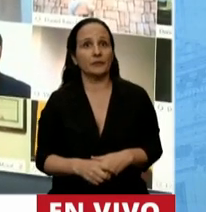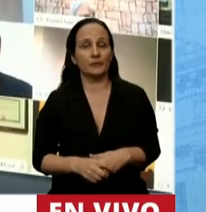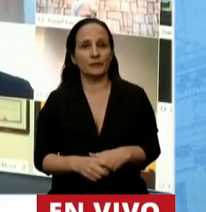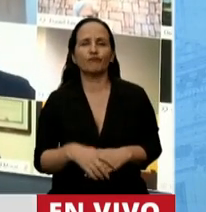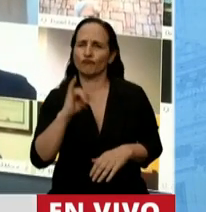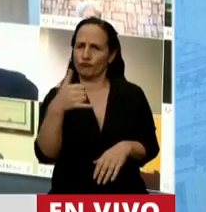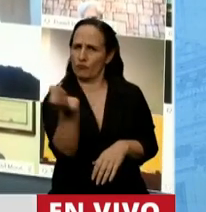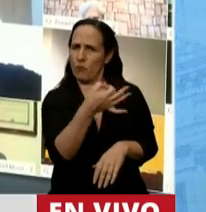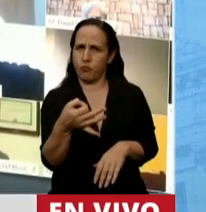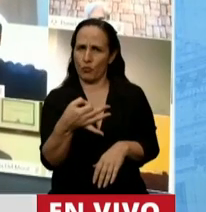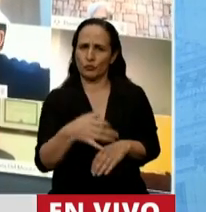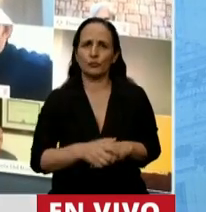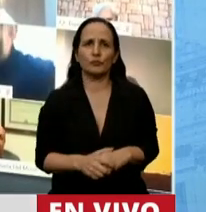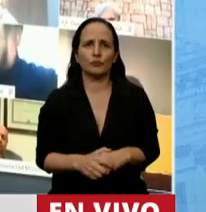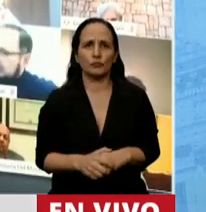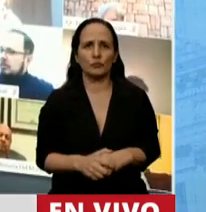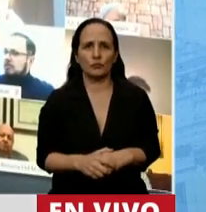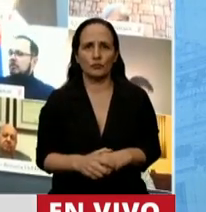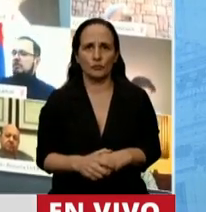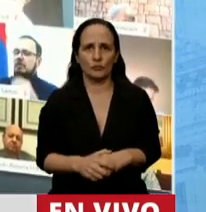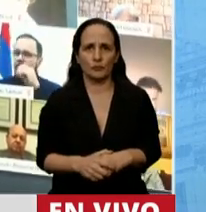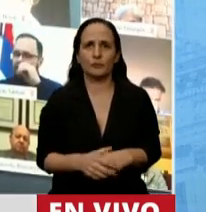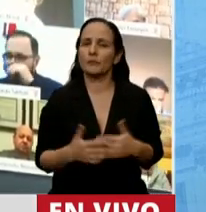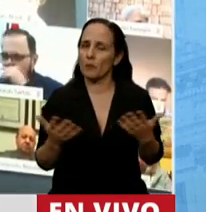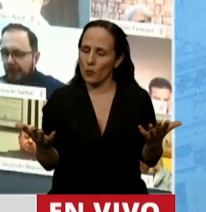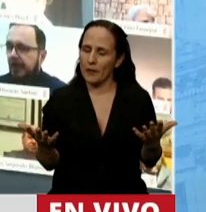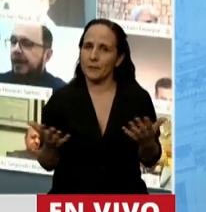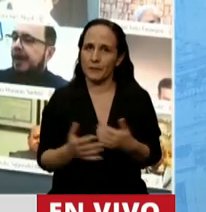Sí, perfecto, diputado. Muy bien.